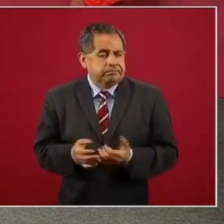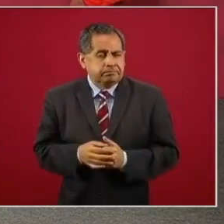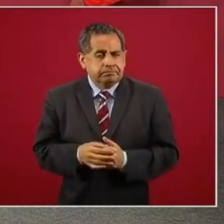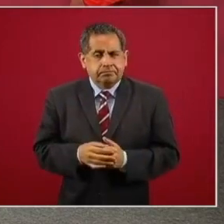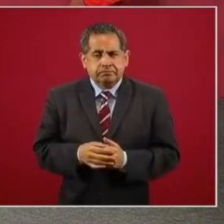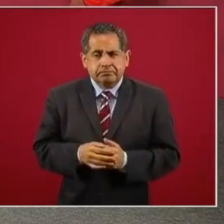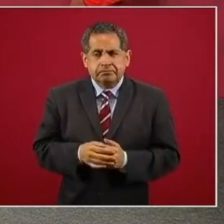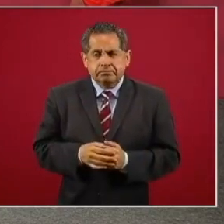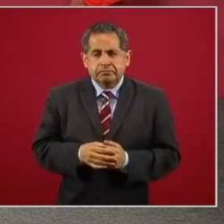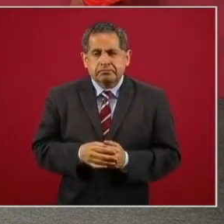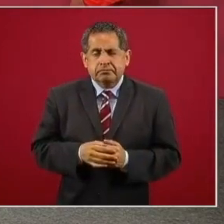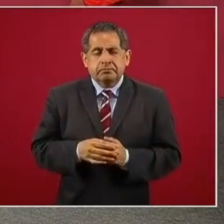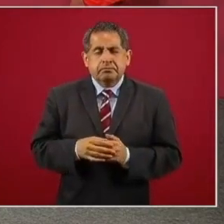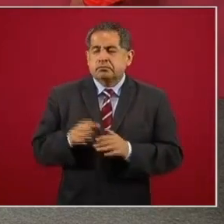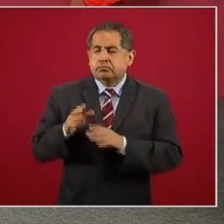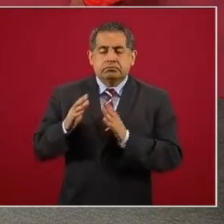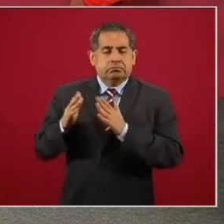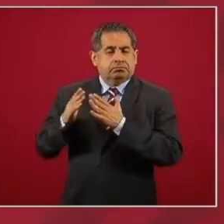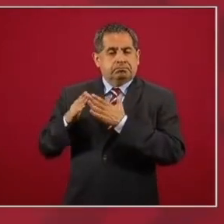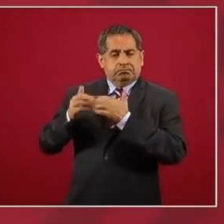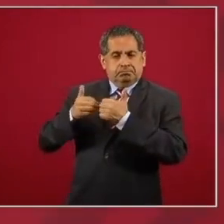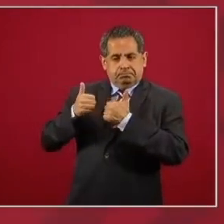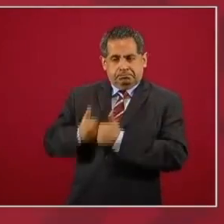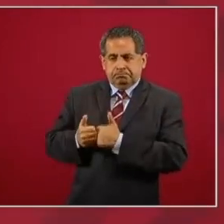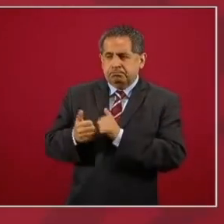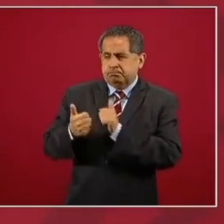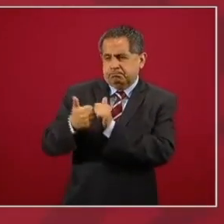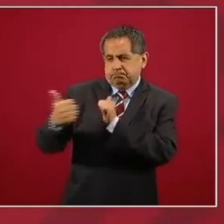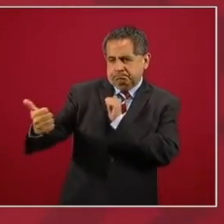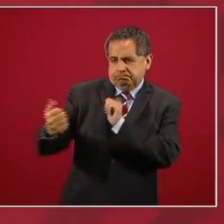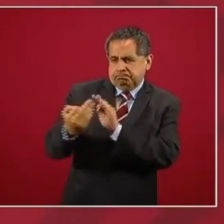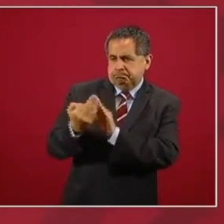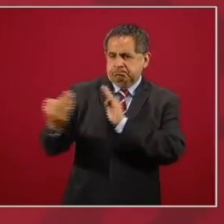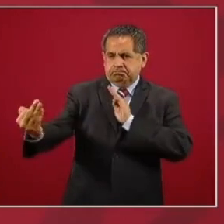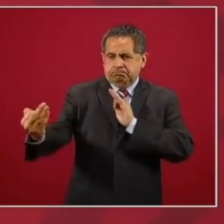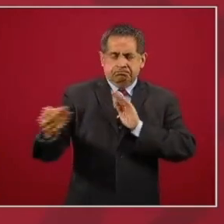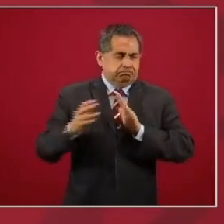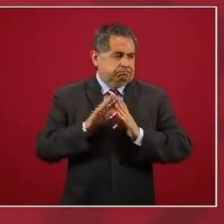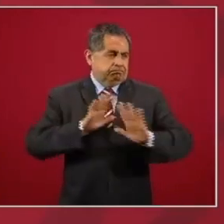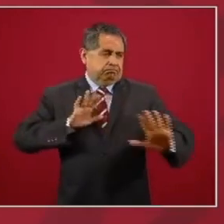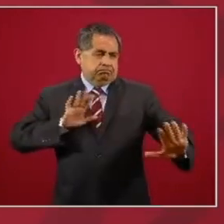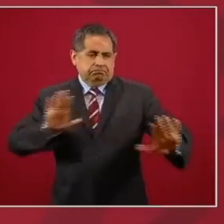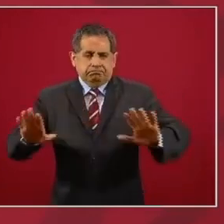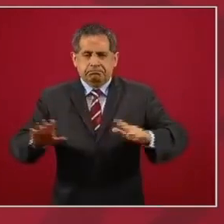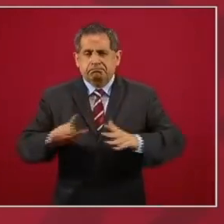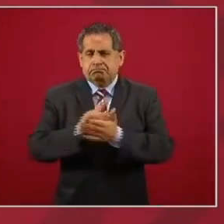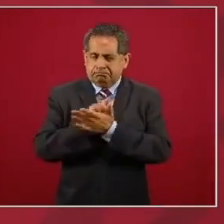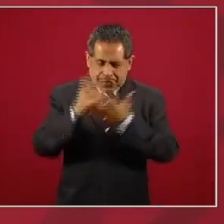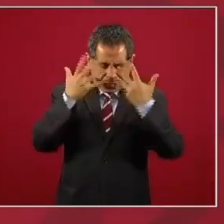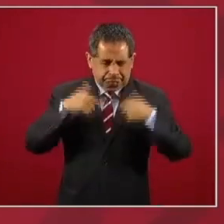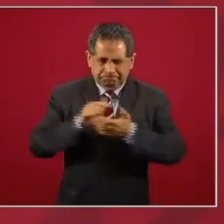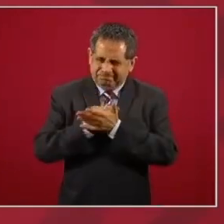el guardarse, el aislarse, la higiene,